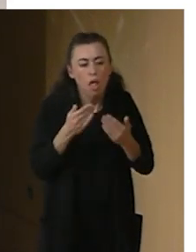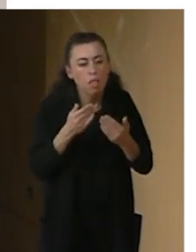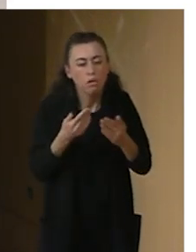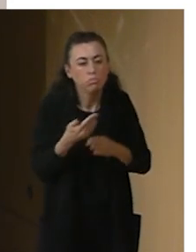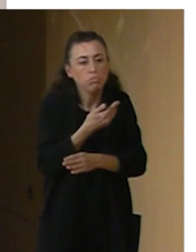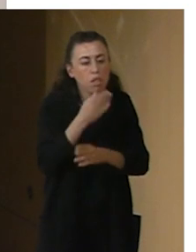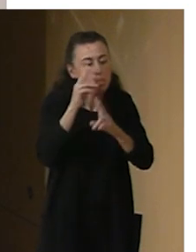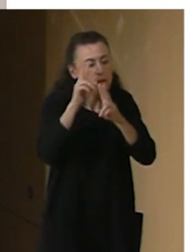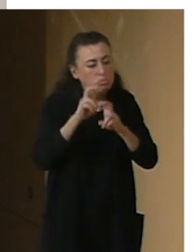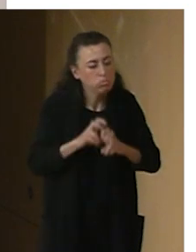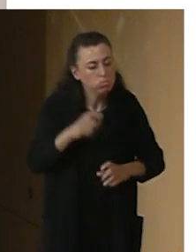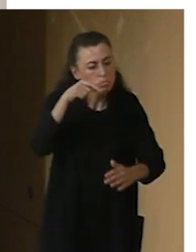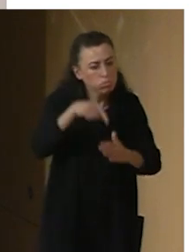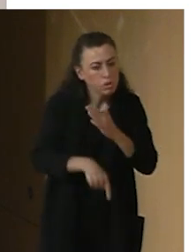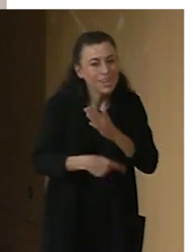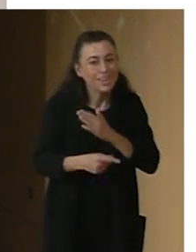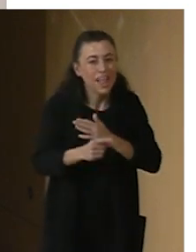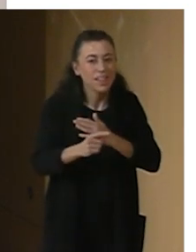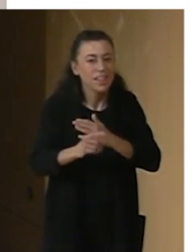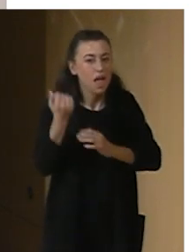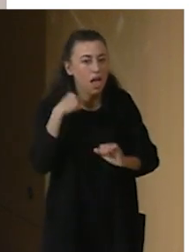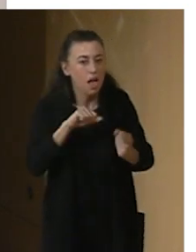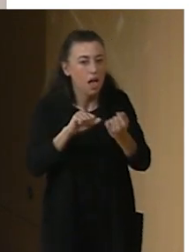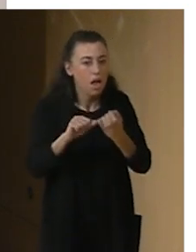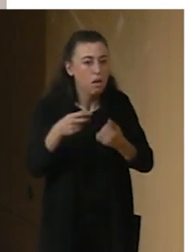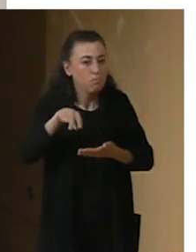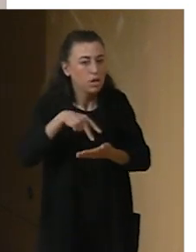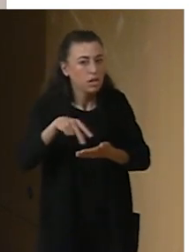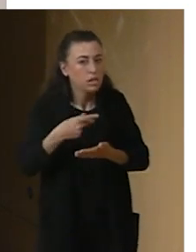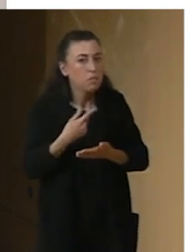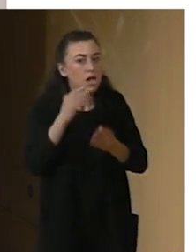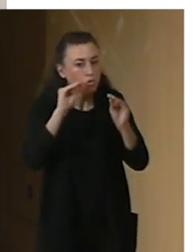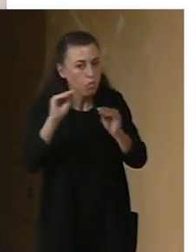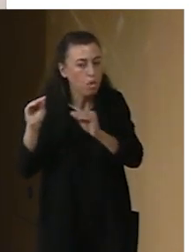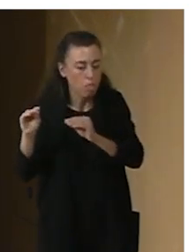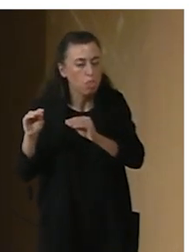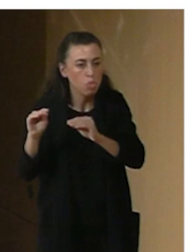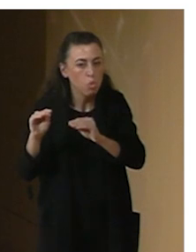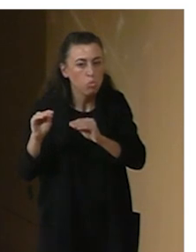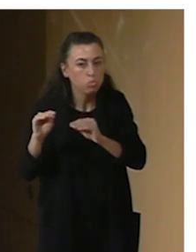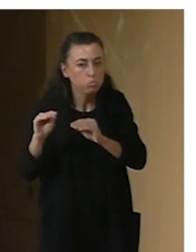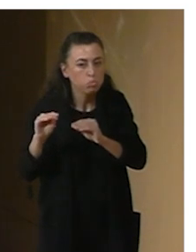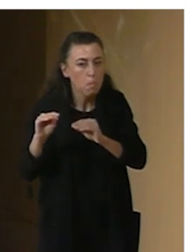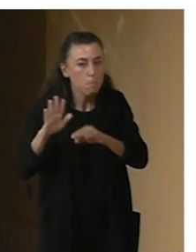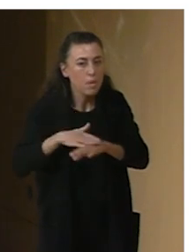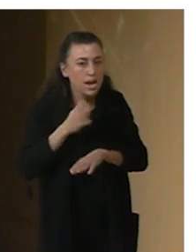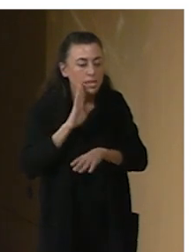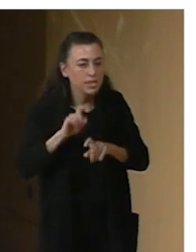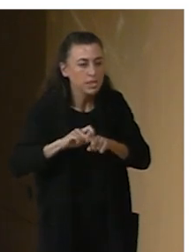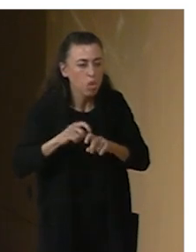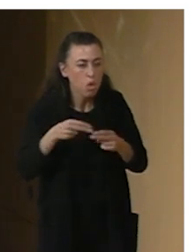investigación y de formación de los intérpretes. Es una creación que está muy pensada para este tipo de público,